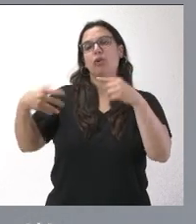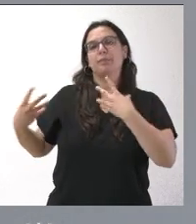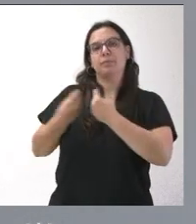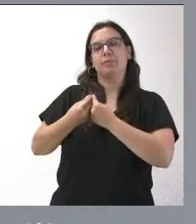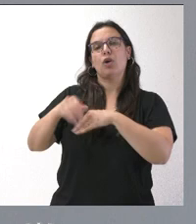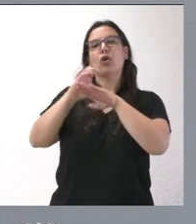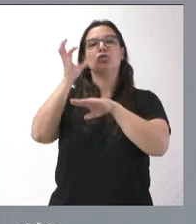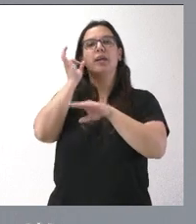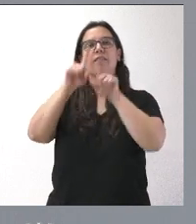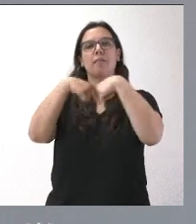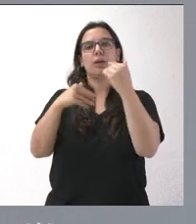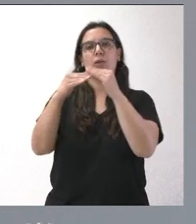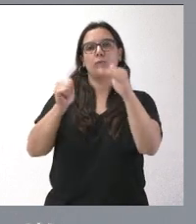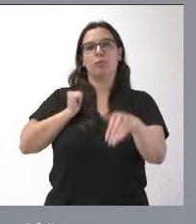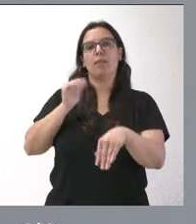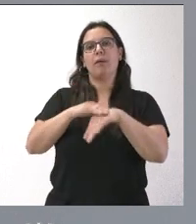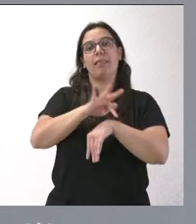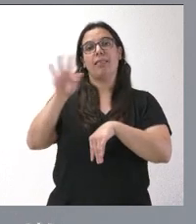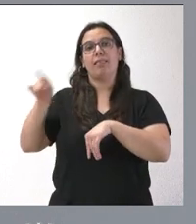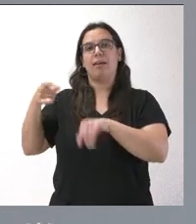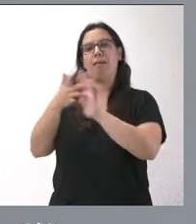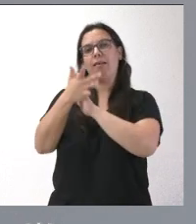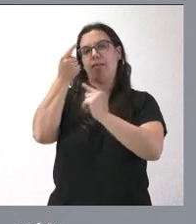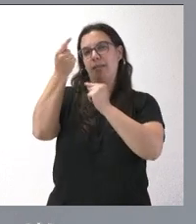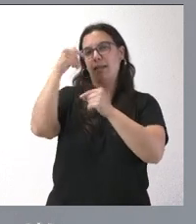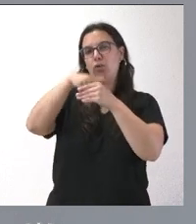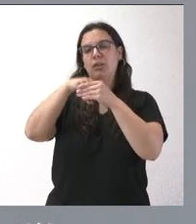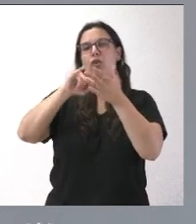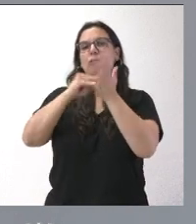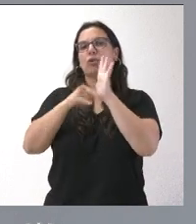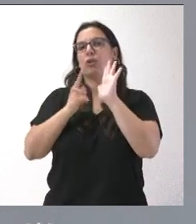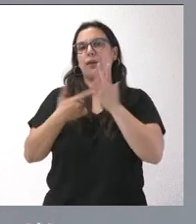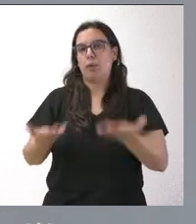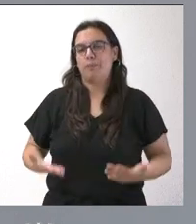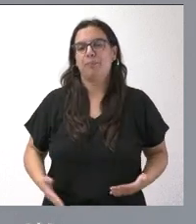Oportunidades, que en con posterioridad explicará con más detalle el contenido de este proyecto de ley.